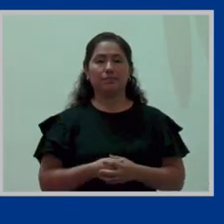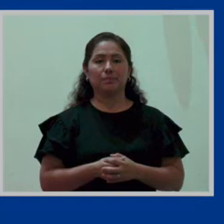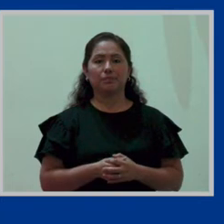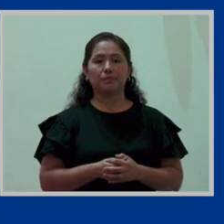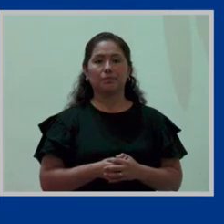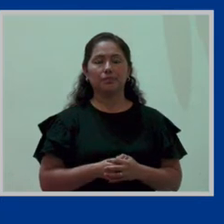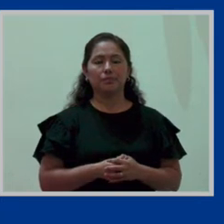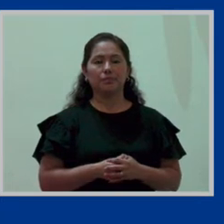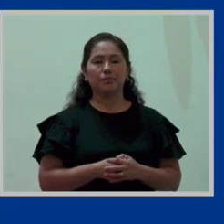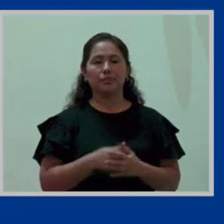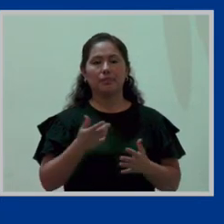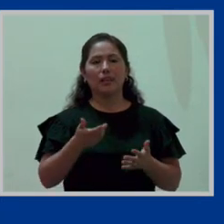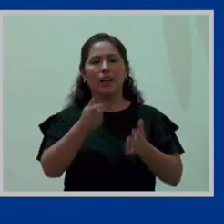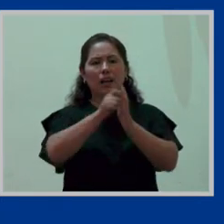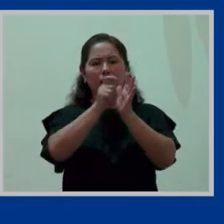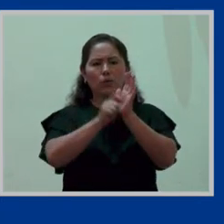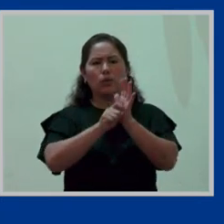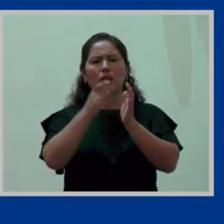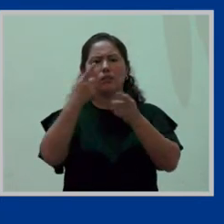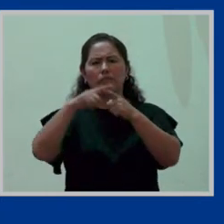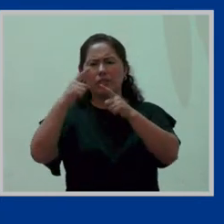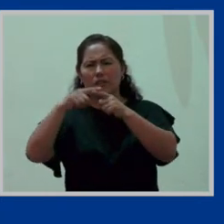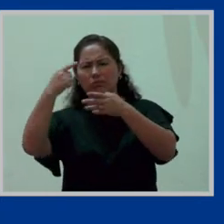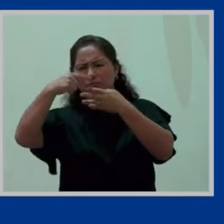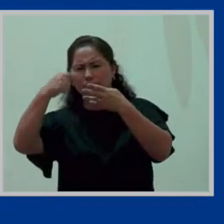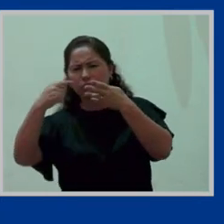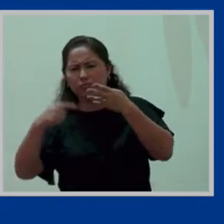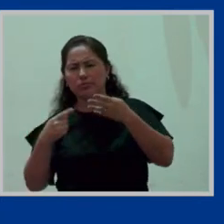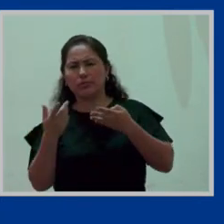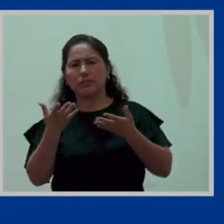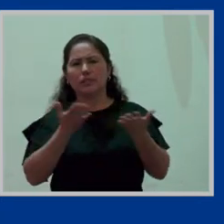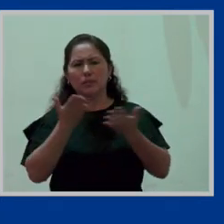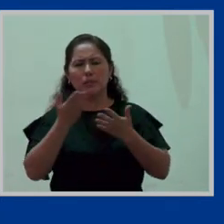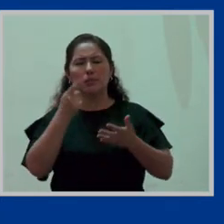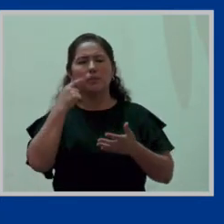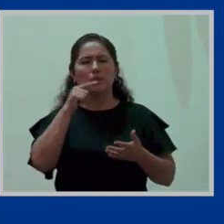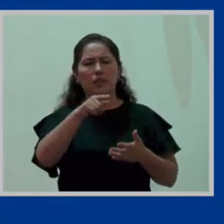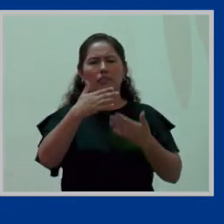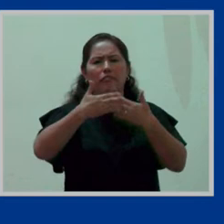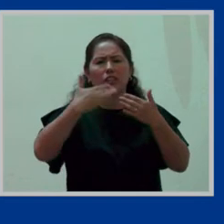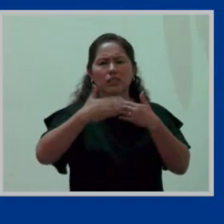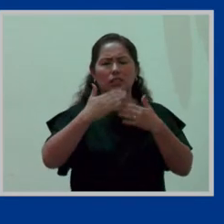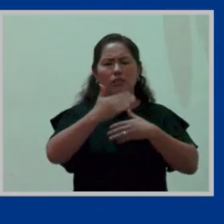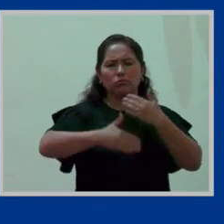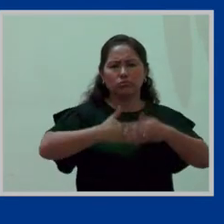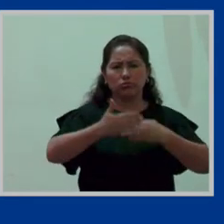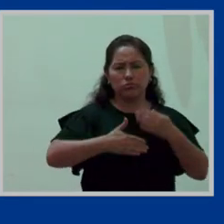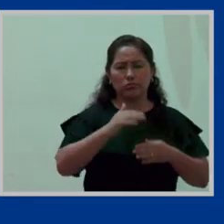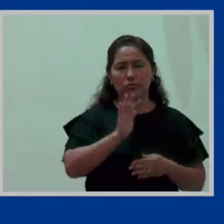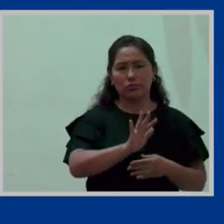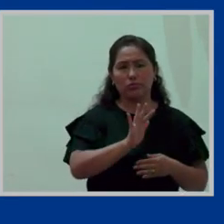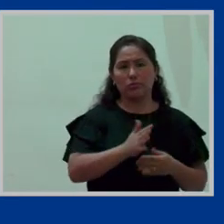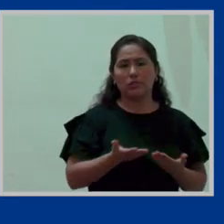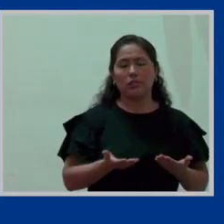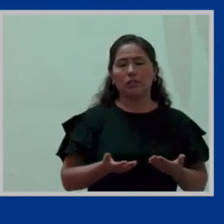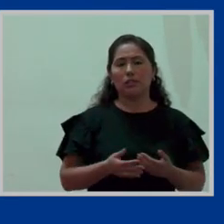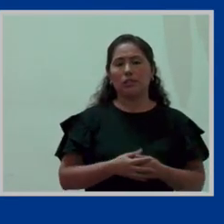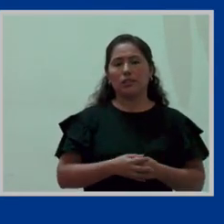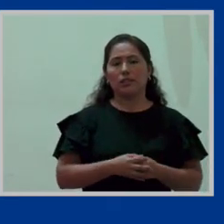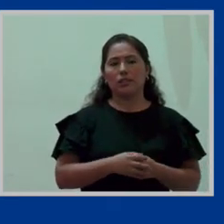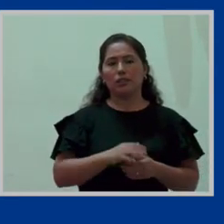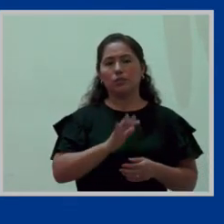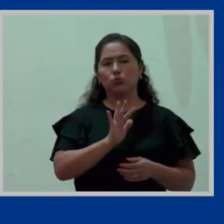articulada con los diferentes servicios que se le brinda para poder facilitar el desarrollo y el